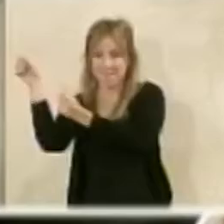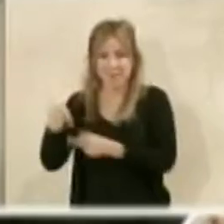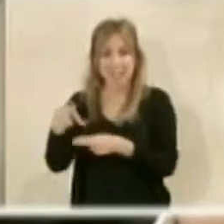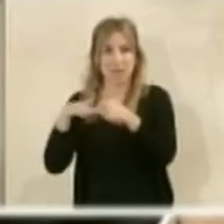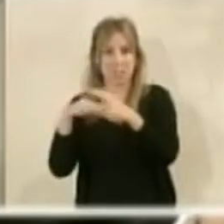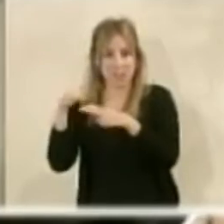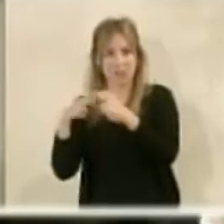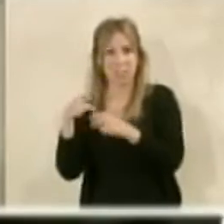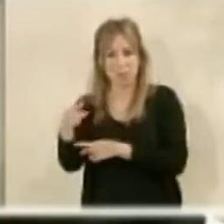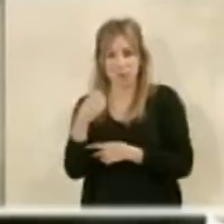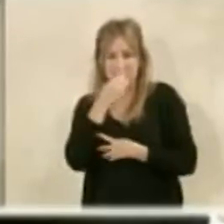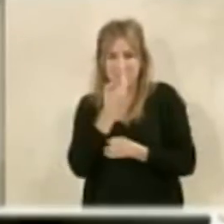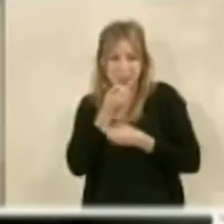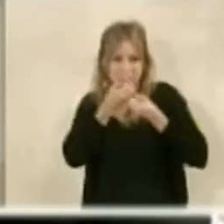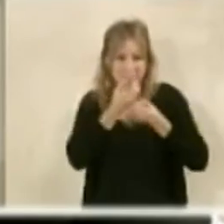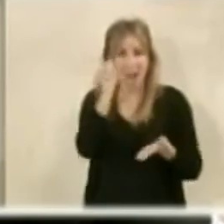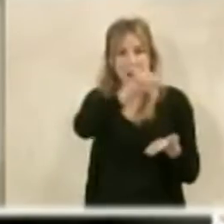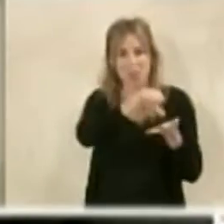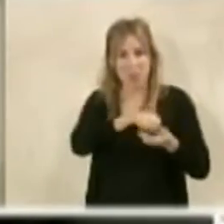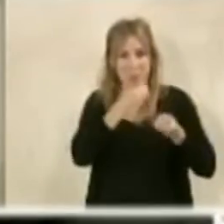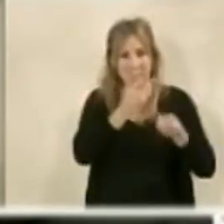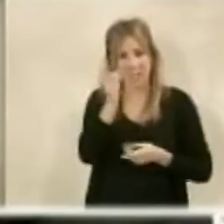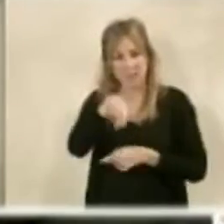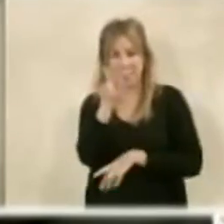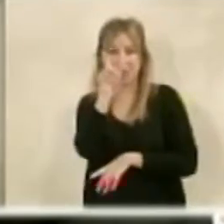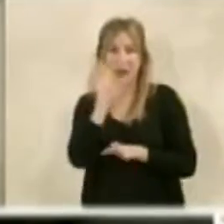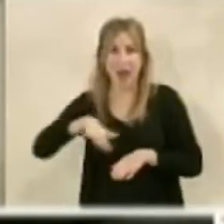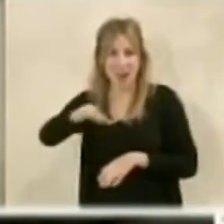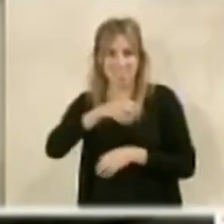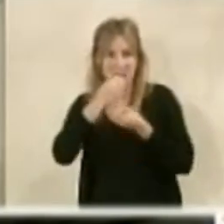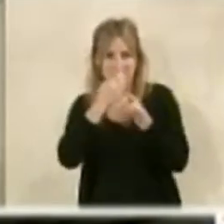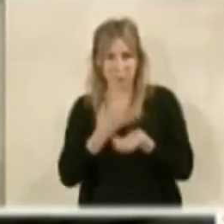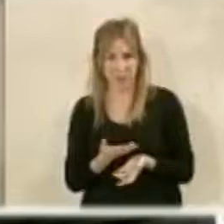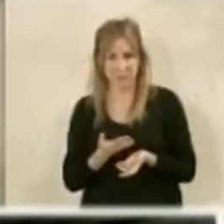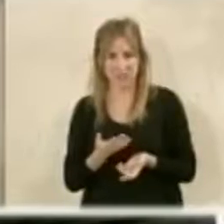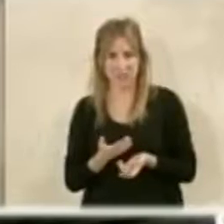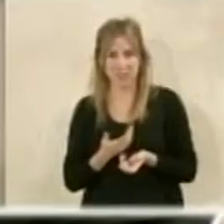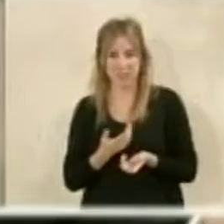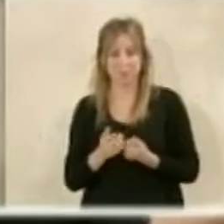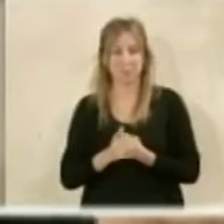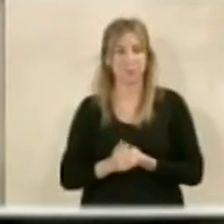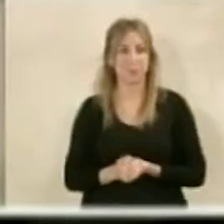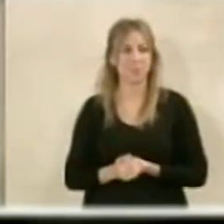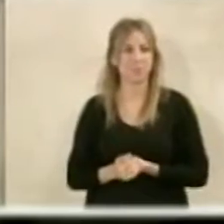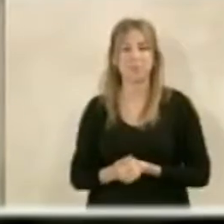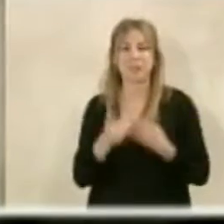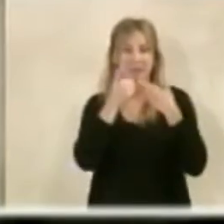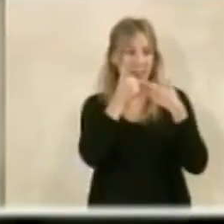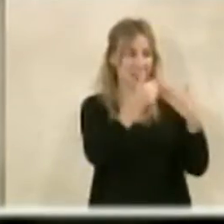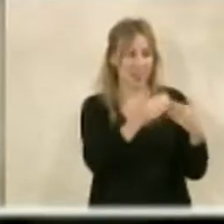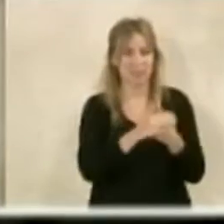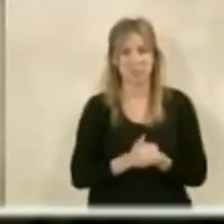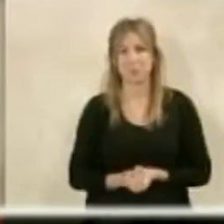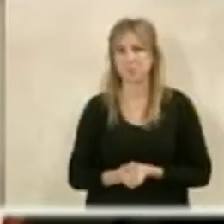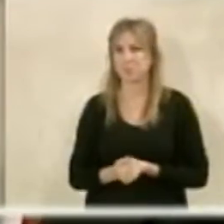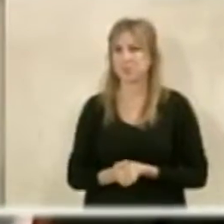la ciudad y le vienen bien al barrio y a la zona de la Molinita, que necesita la puesta en valor de esos elementos. Muchas gracias. Muchas gracias, señor Pérez